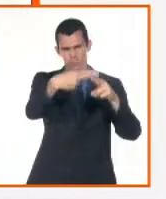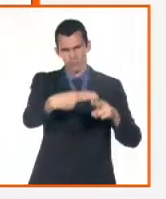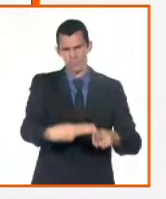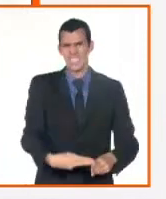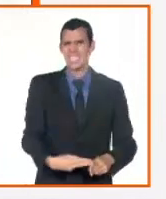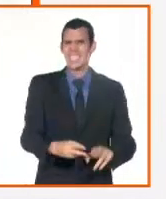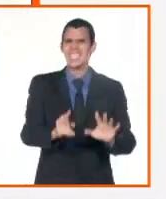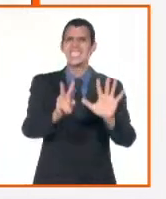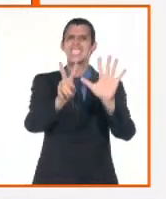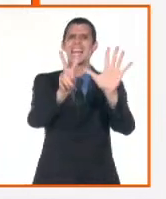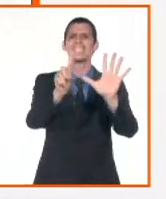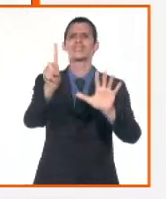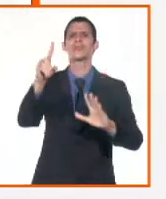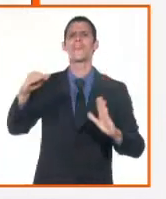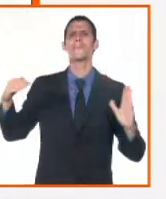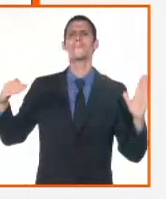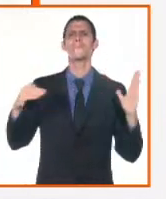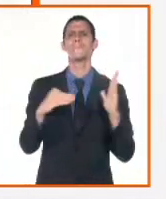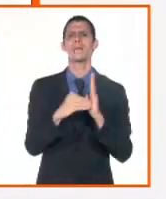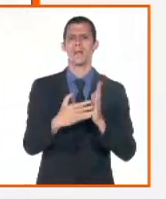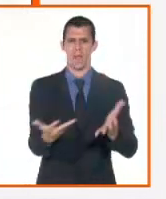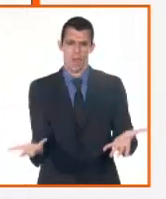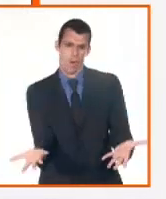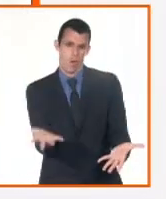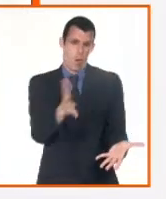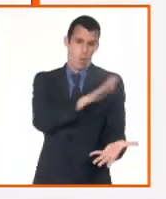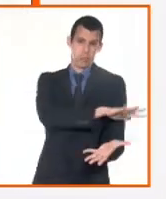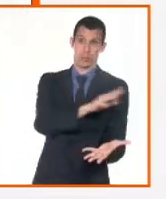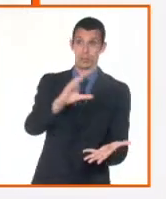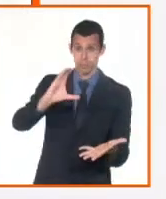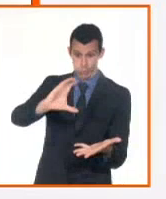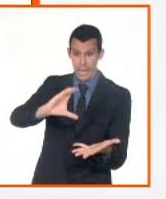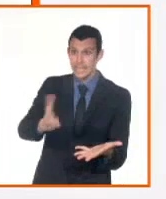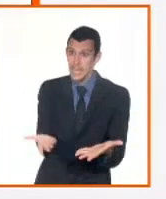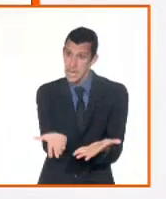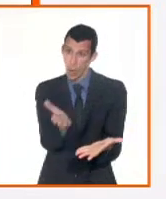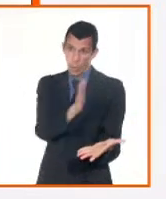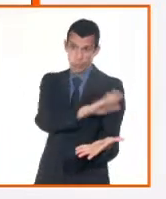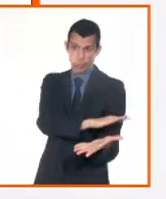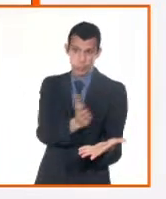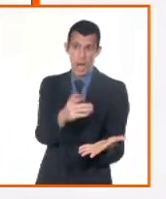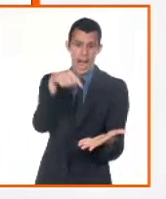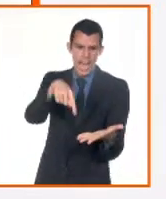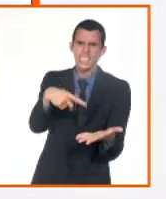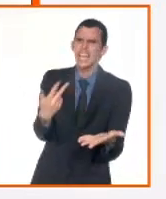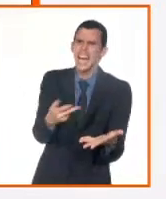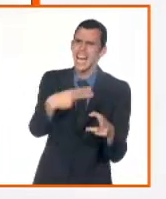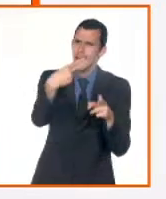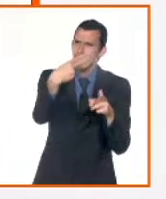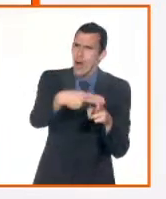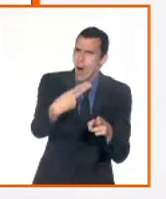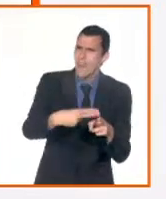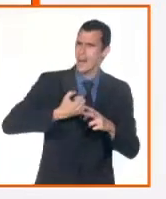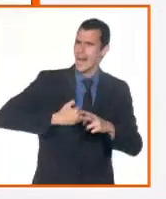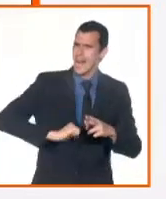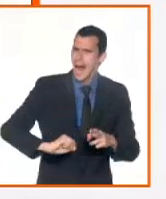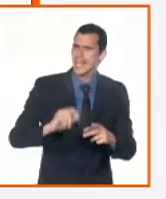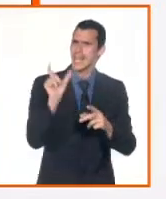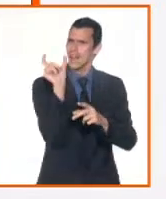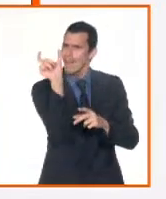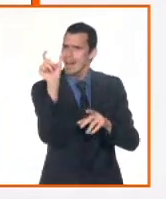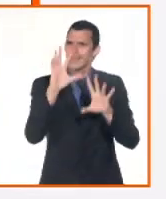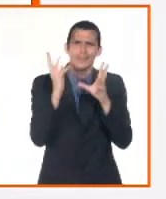libros que son de 500, 600 folios y de aproximadamente 337 millones